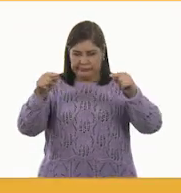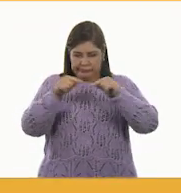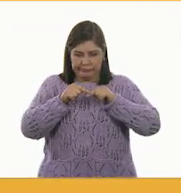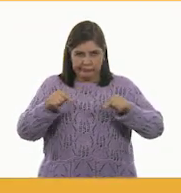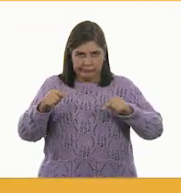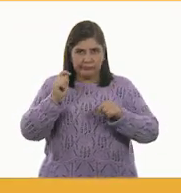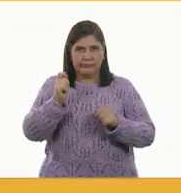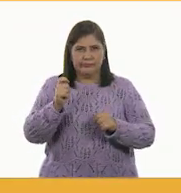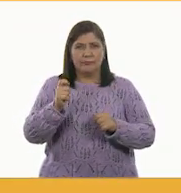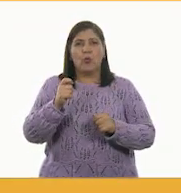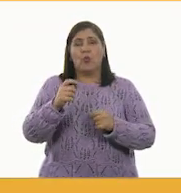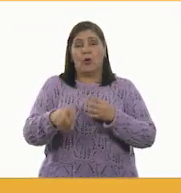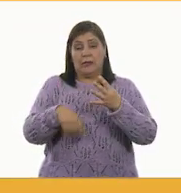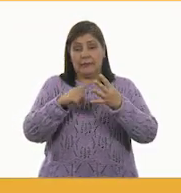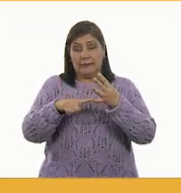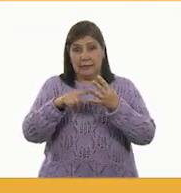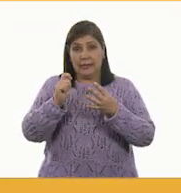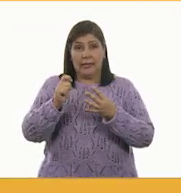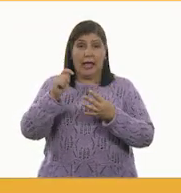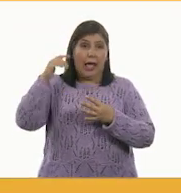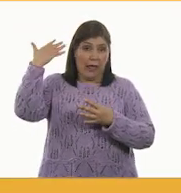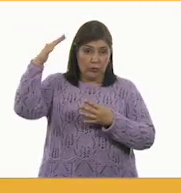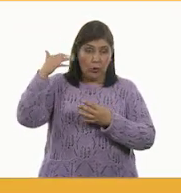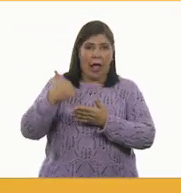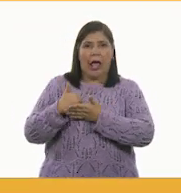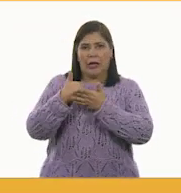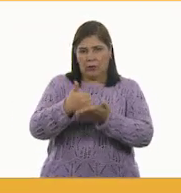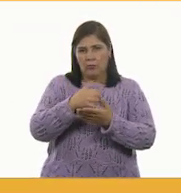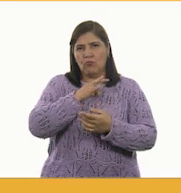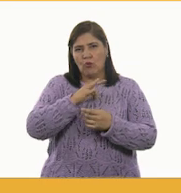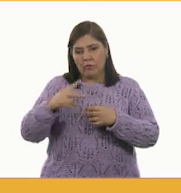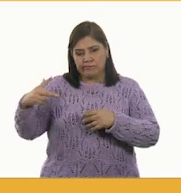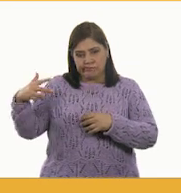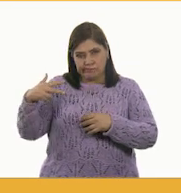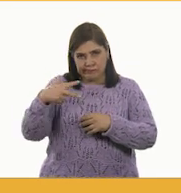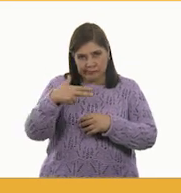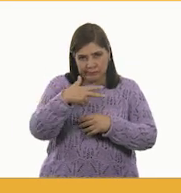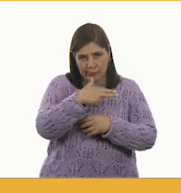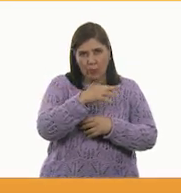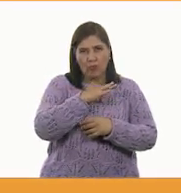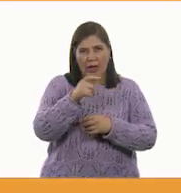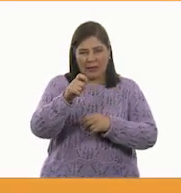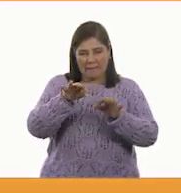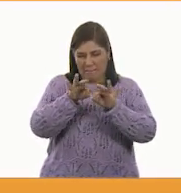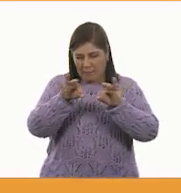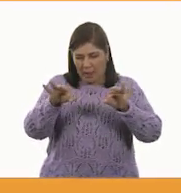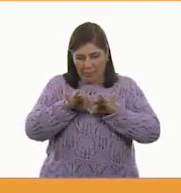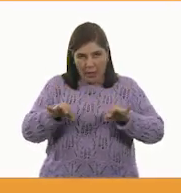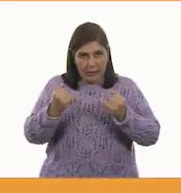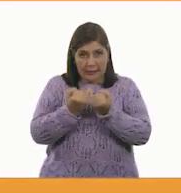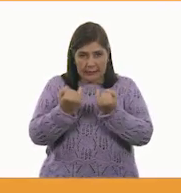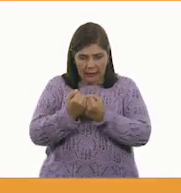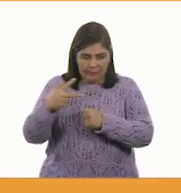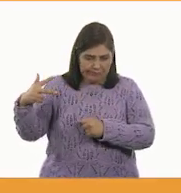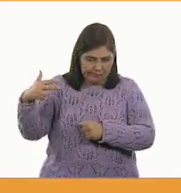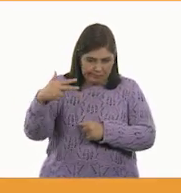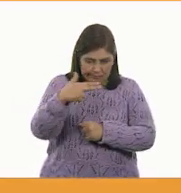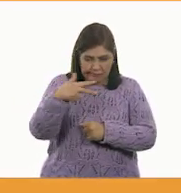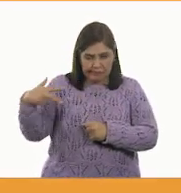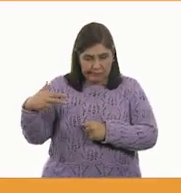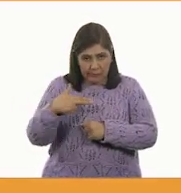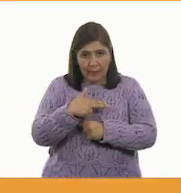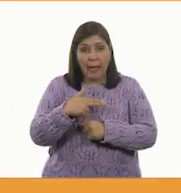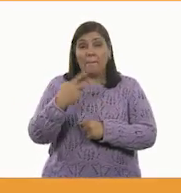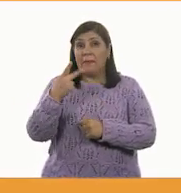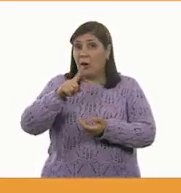Cuatro Con ayuda de un adulto corta sobre la línea horizontal que marcaste Asegúrate de cortar por